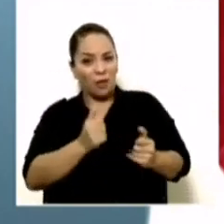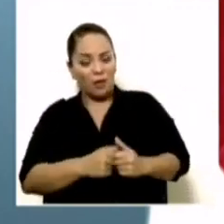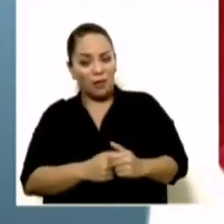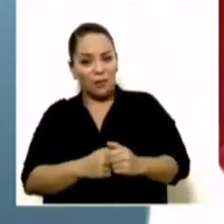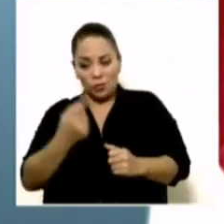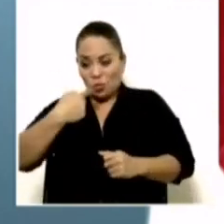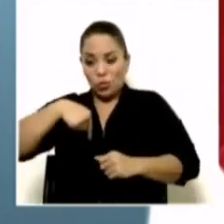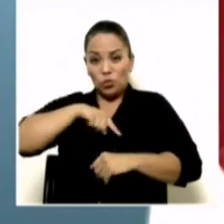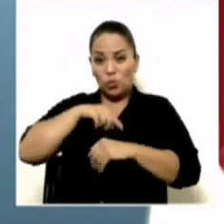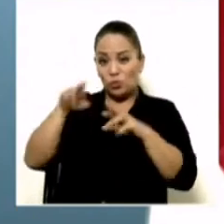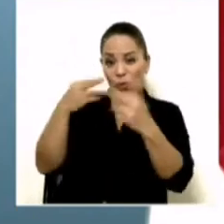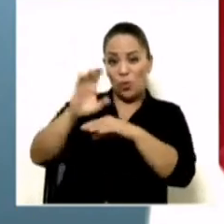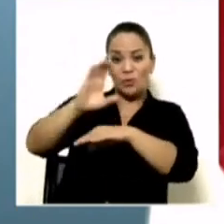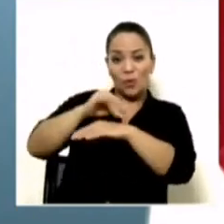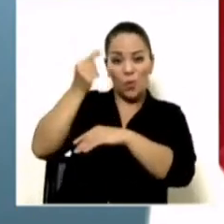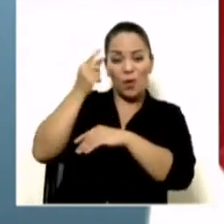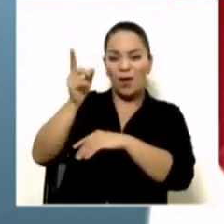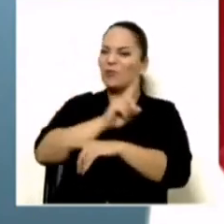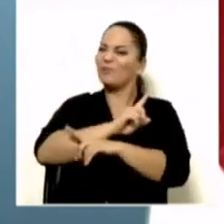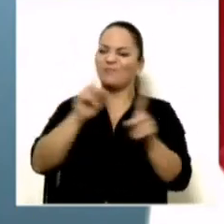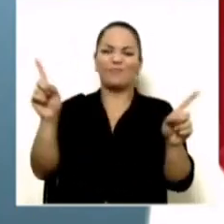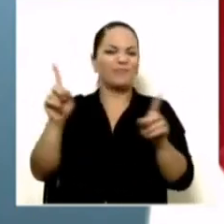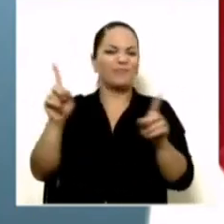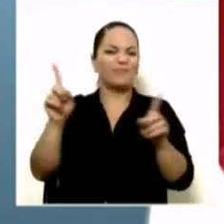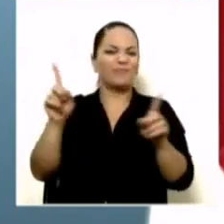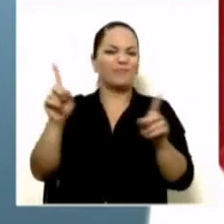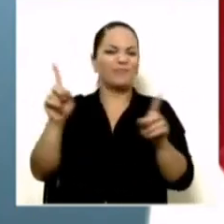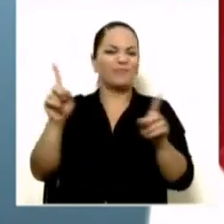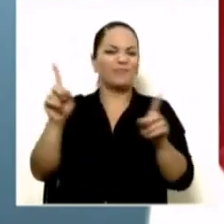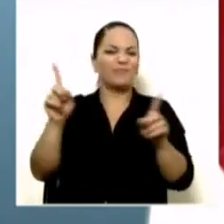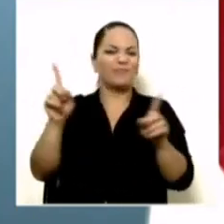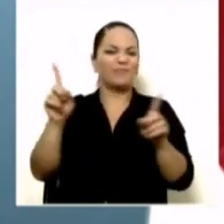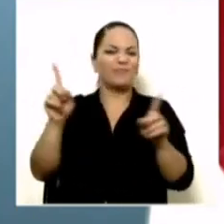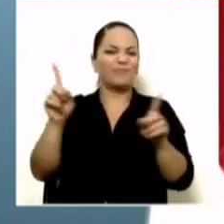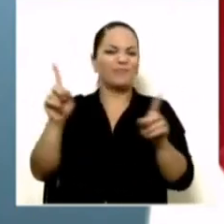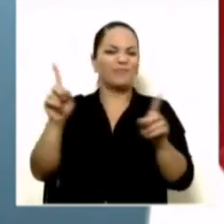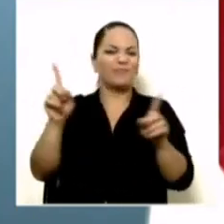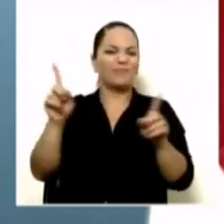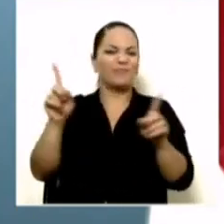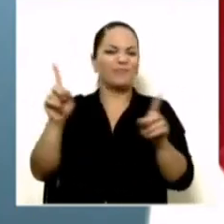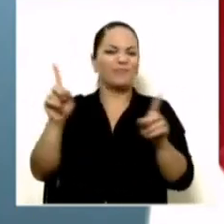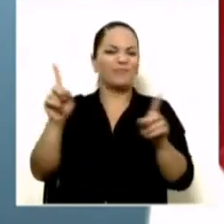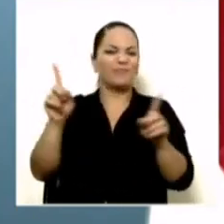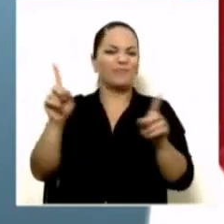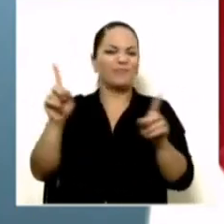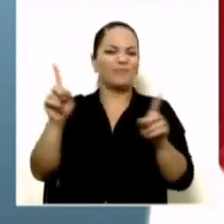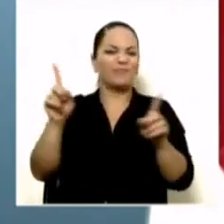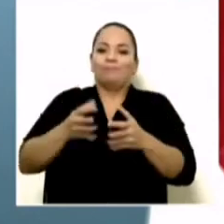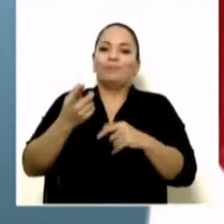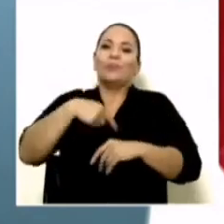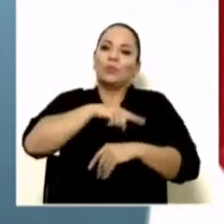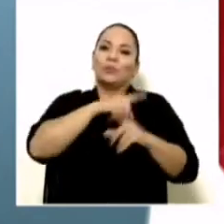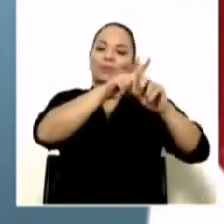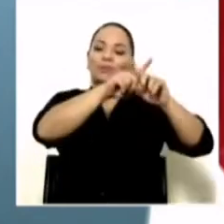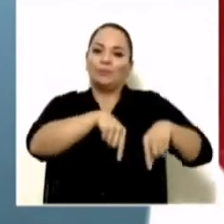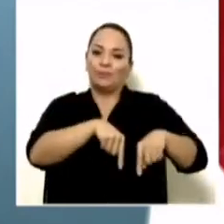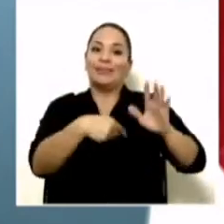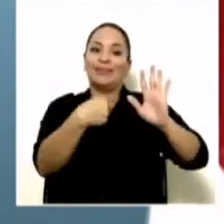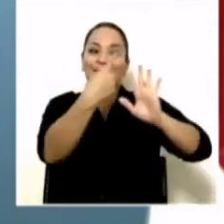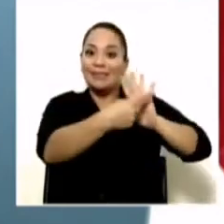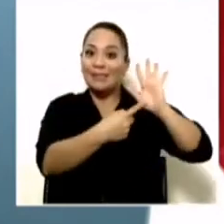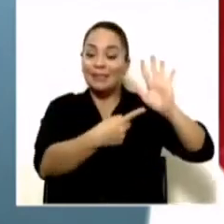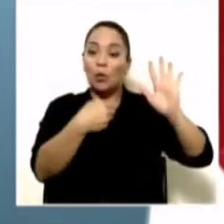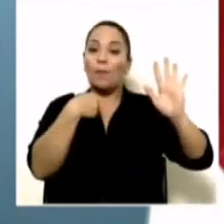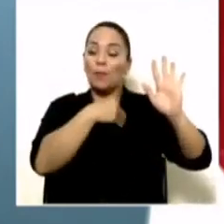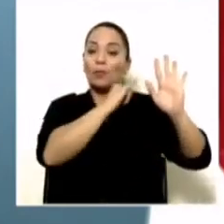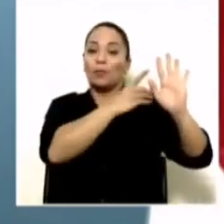bien y tomamos la acción muy dura, lo sé. Estamos suspendiendo a la Junta Electiva de la Caja a cinco miembros